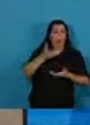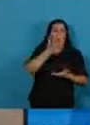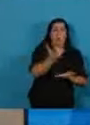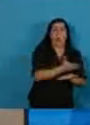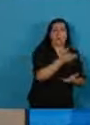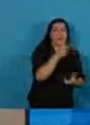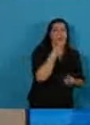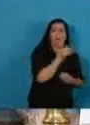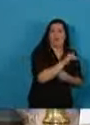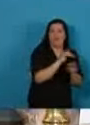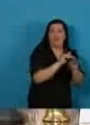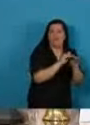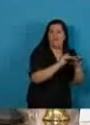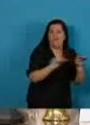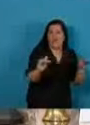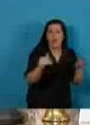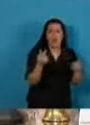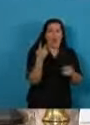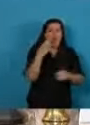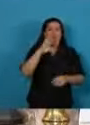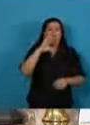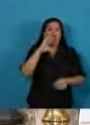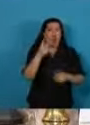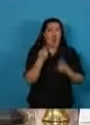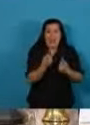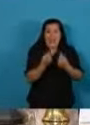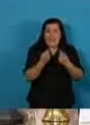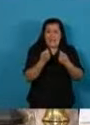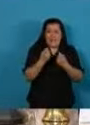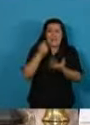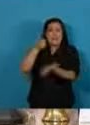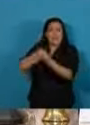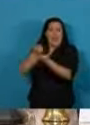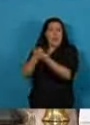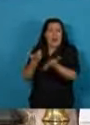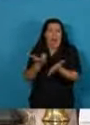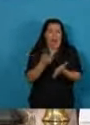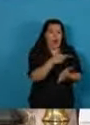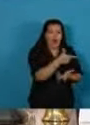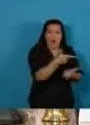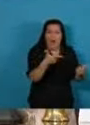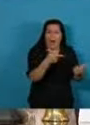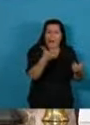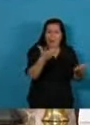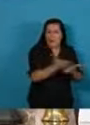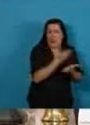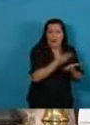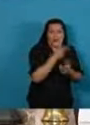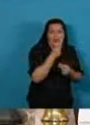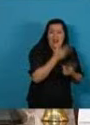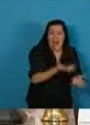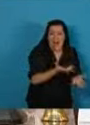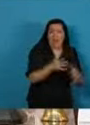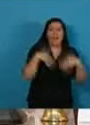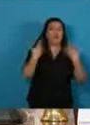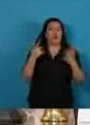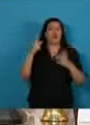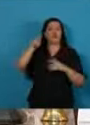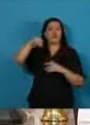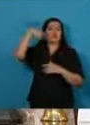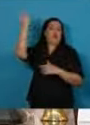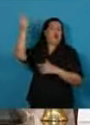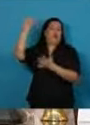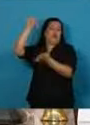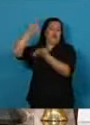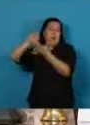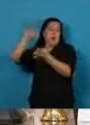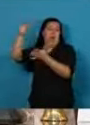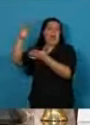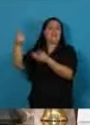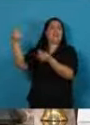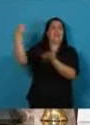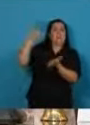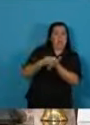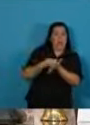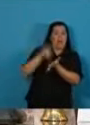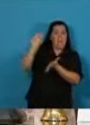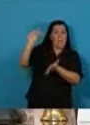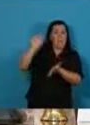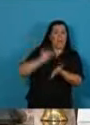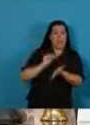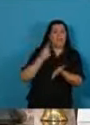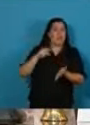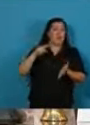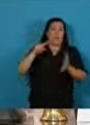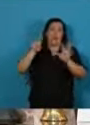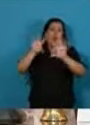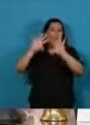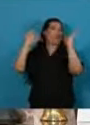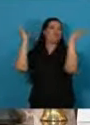cual obtener los dólares imprescindibles para pagarla. Los acreedores tomaron un riesgo al invertir en un modelo que ha fracasado en todo el mundo